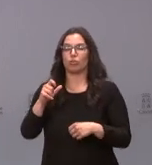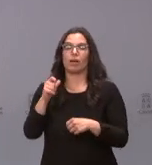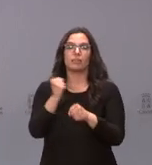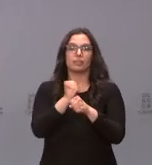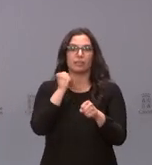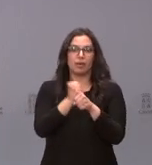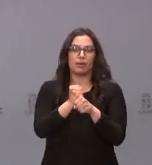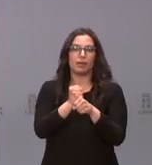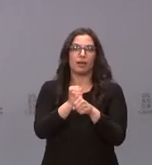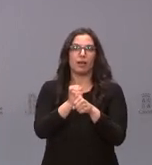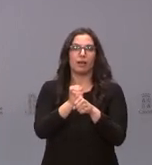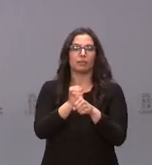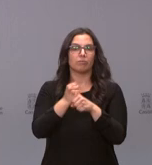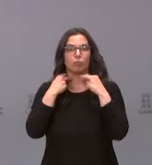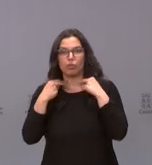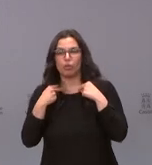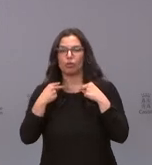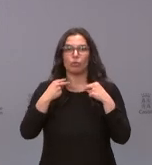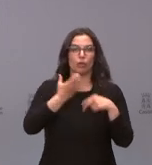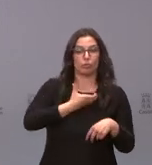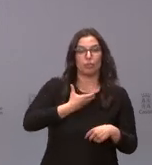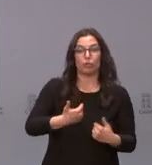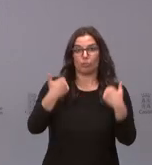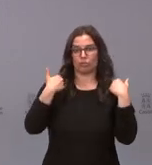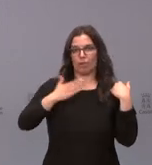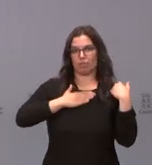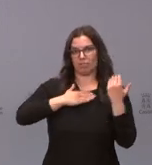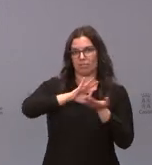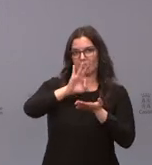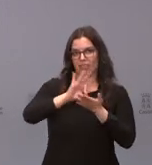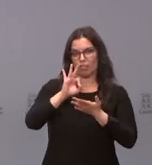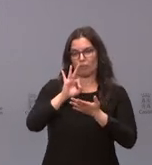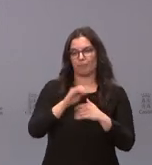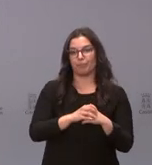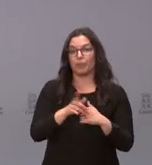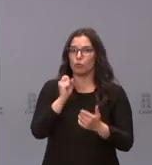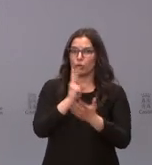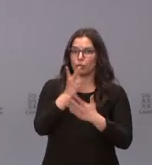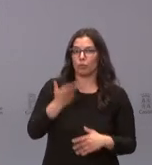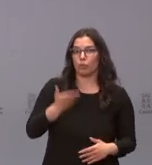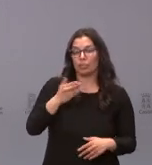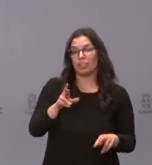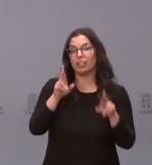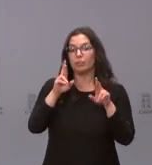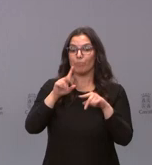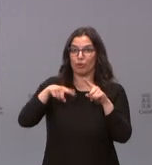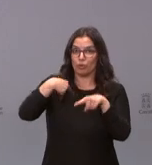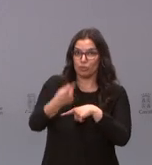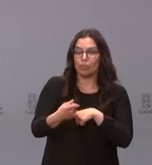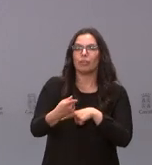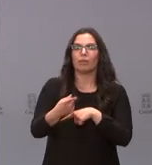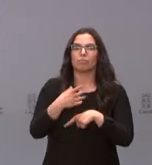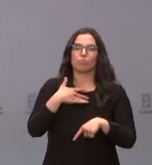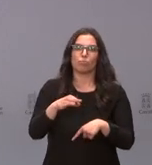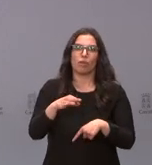las distintas entidades locales titulares de estos servicios. Por tanto, un decreto importante y que esperemos redunde en obtener